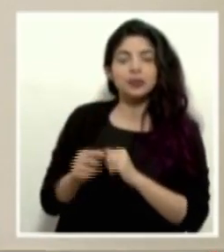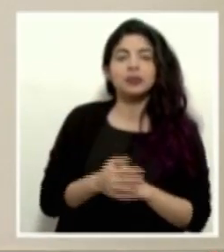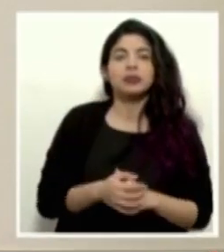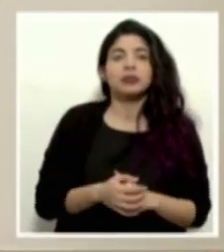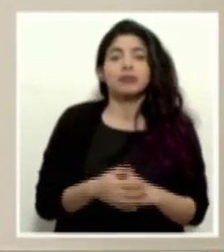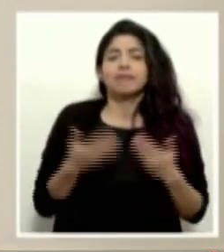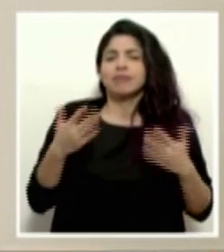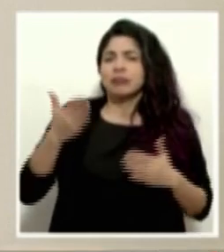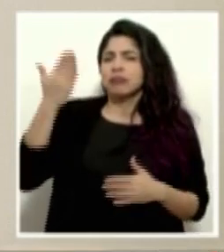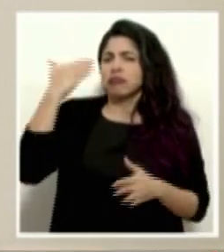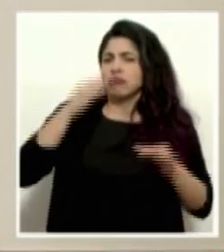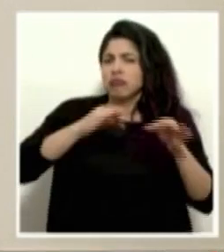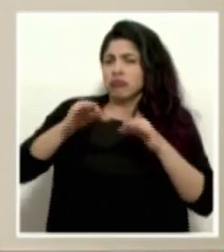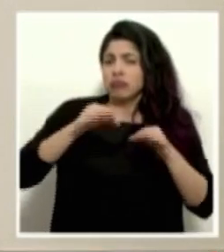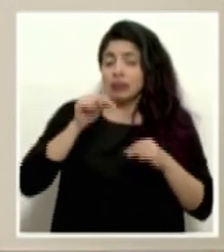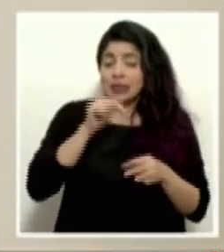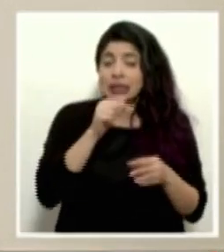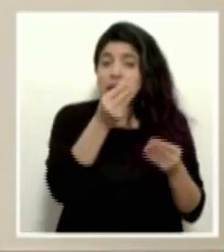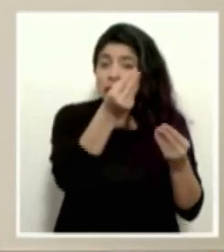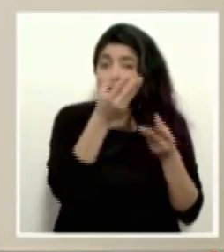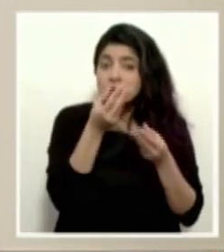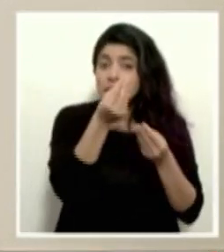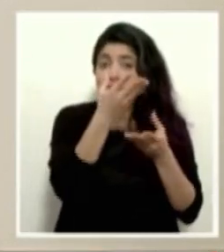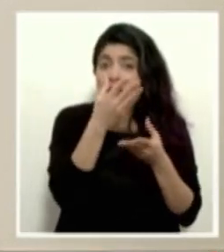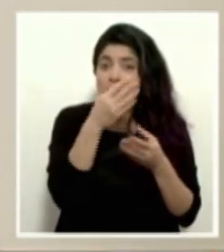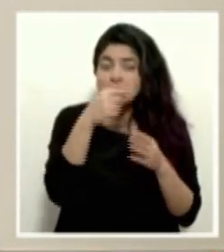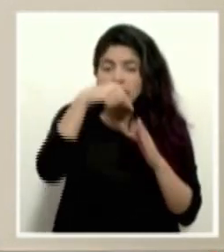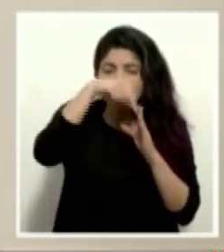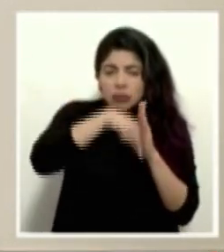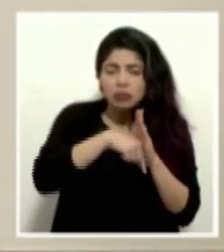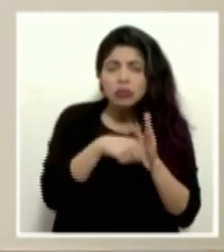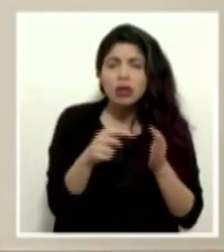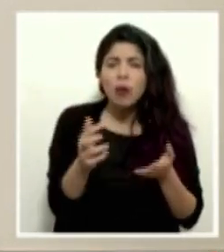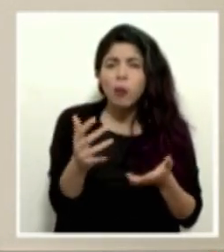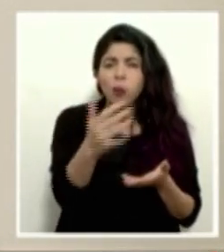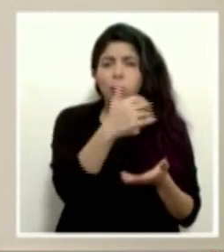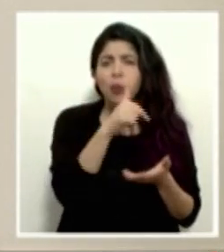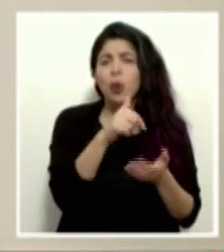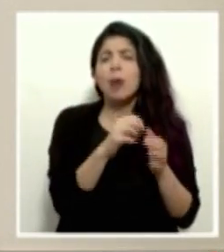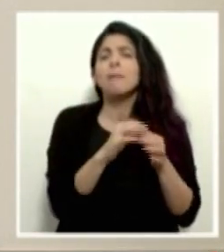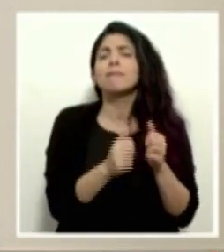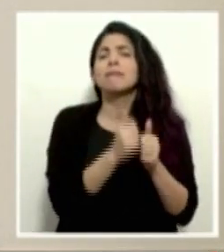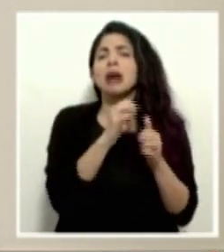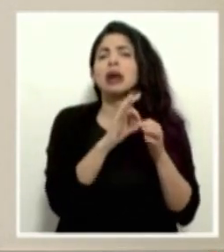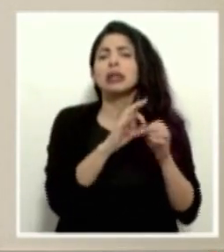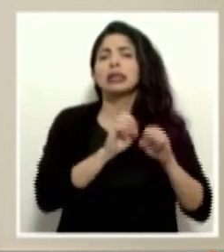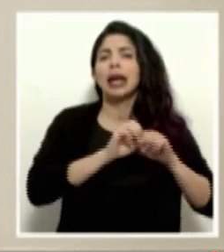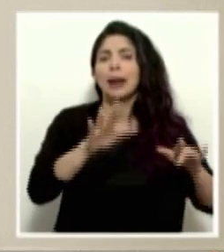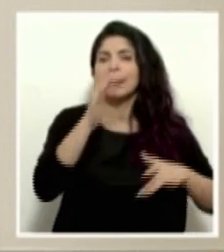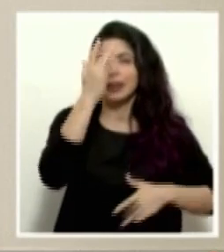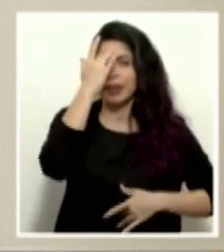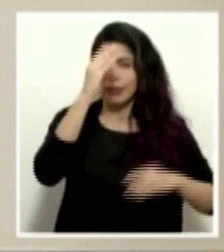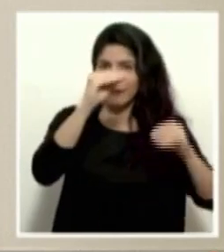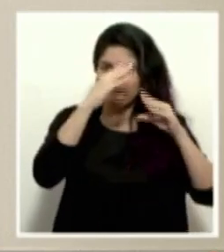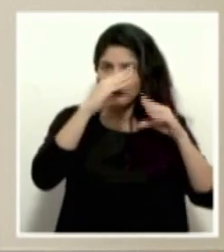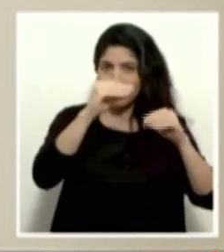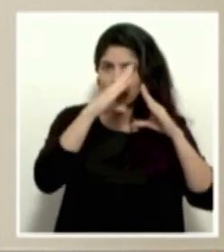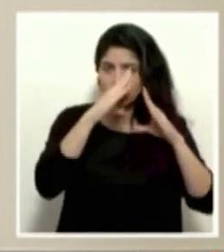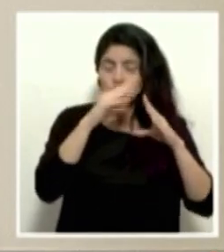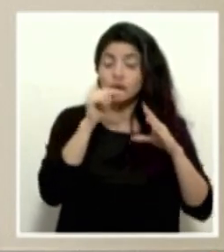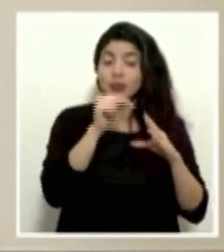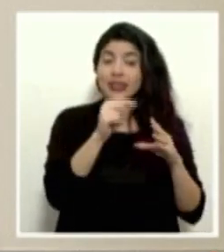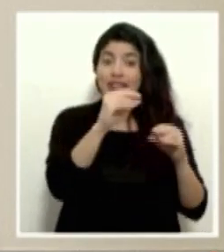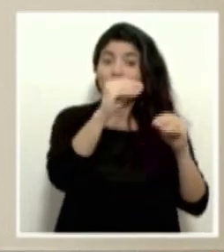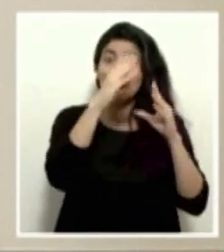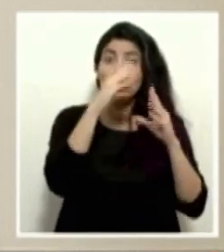pues como nos hemos mencionado, son indicadores en su esencia, por el momento han sido más epidemiológicos. Claro que los